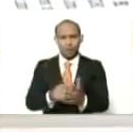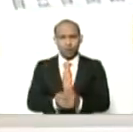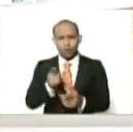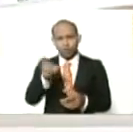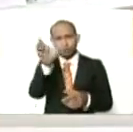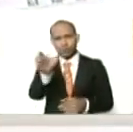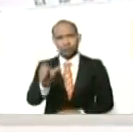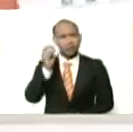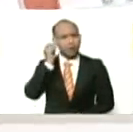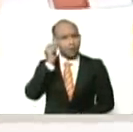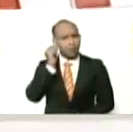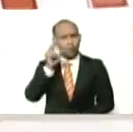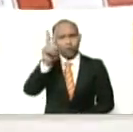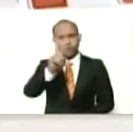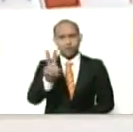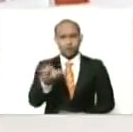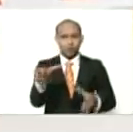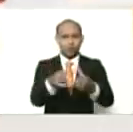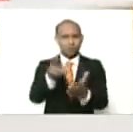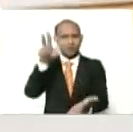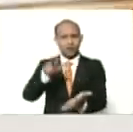la mujer venezolana, aprobado,